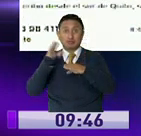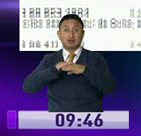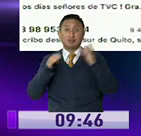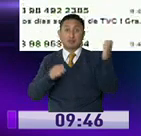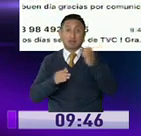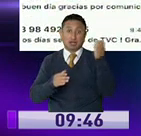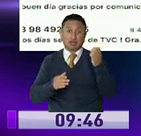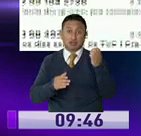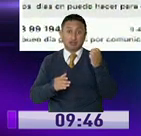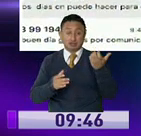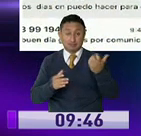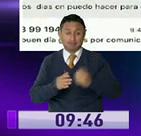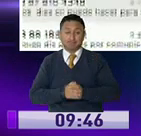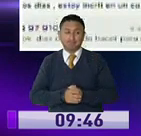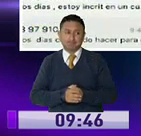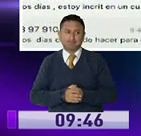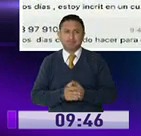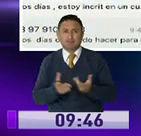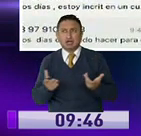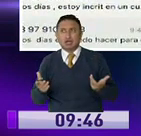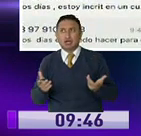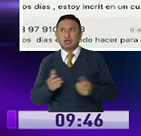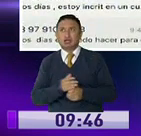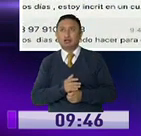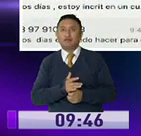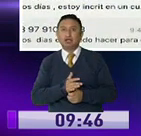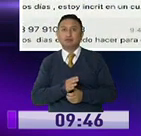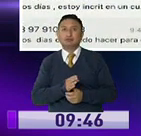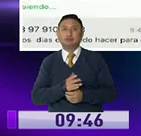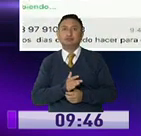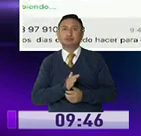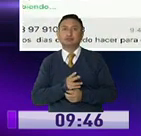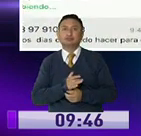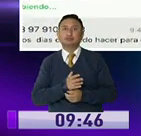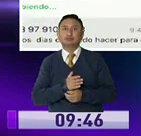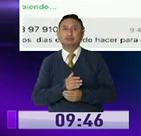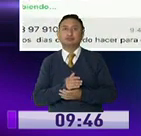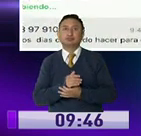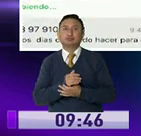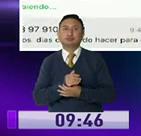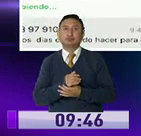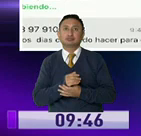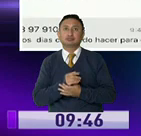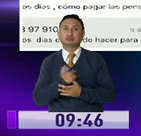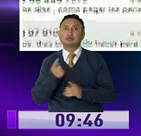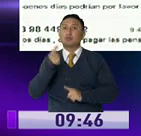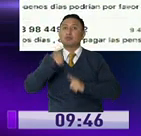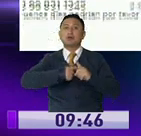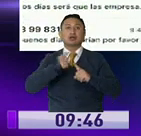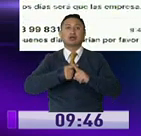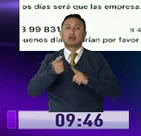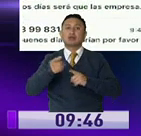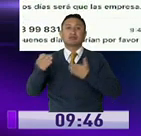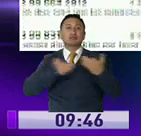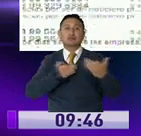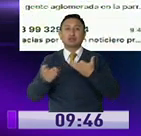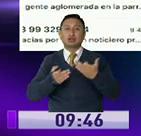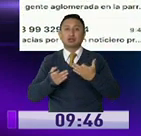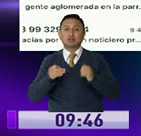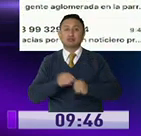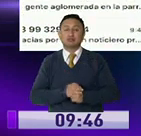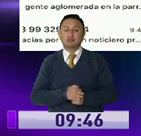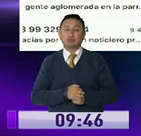emergencia. Además, que no es el orden que se debería hacer, ¿no? En todo caso, mercaditos, supermercados, tiendas del barrio.